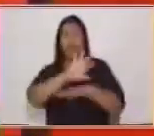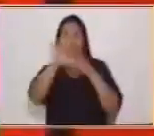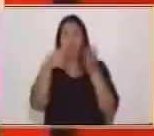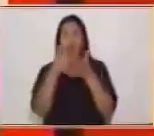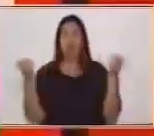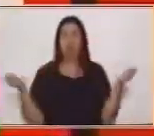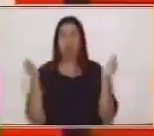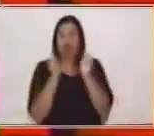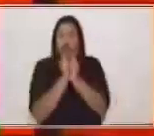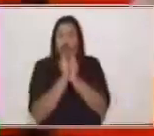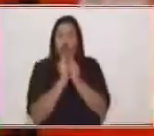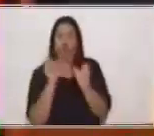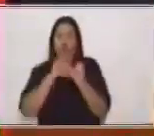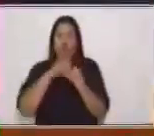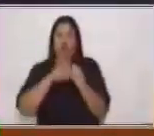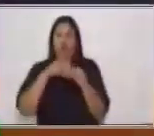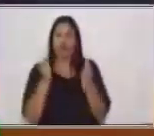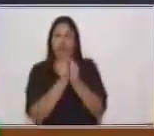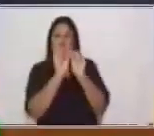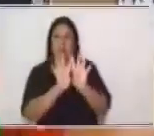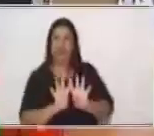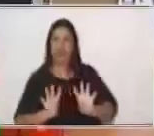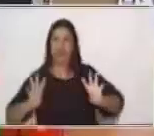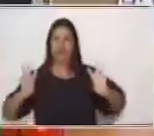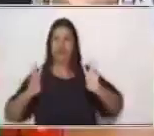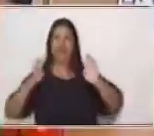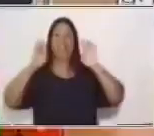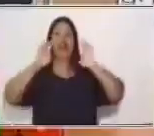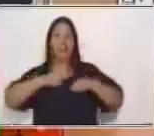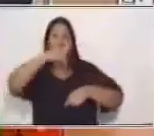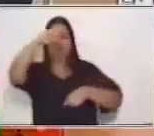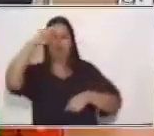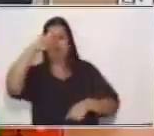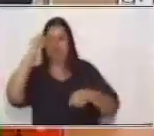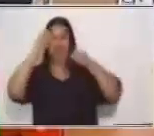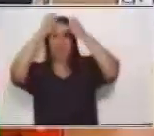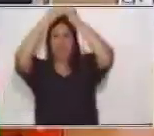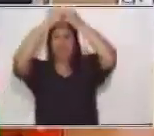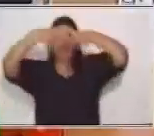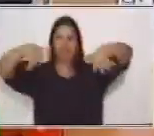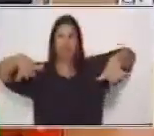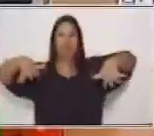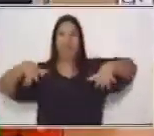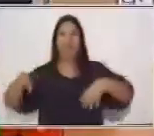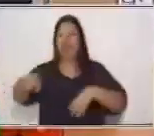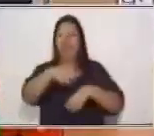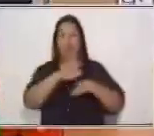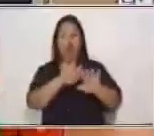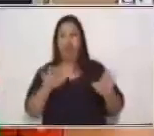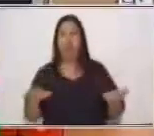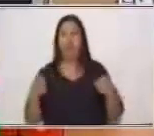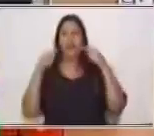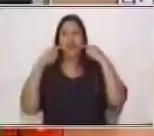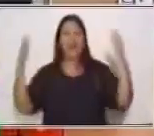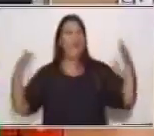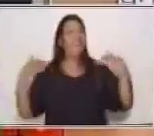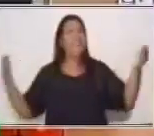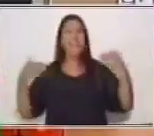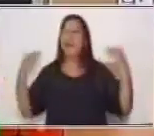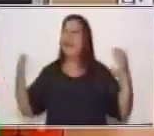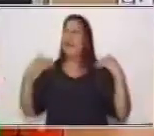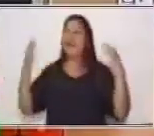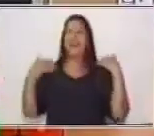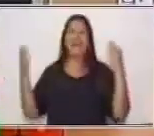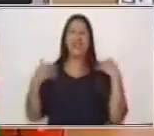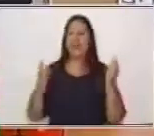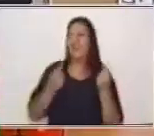al final, los niños pues están súper felices y súper contentos de haber asistido a esta presentación del circo. Entonces, tú puedes